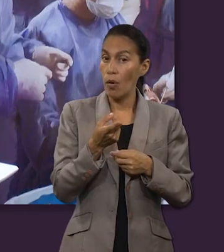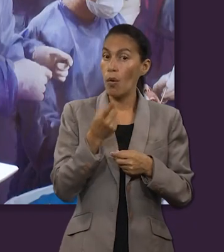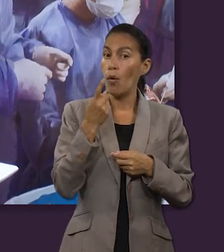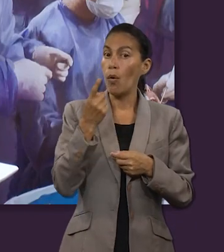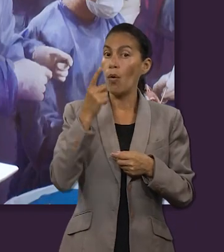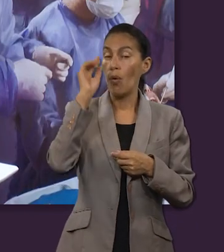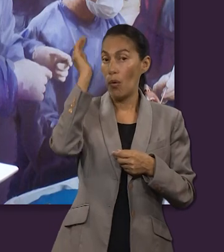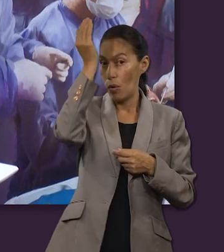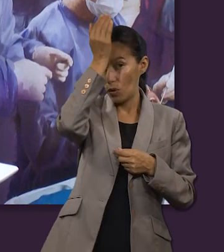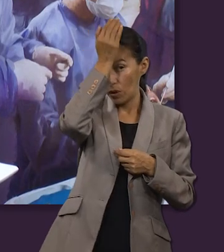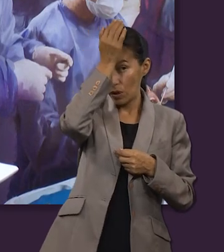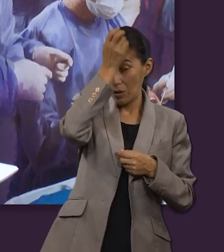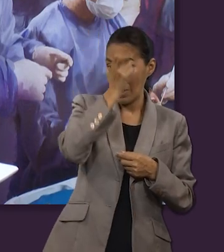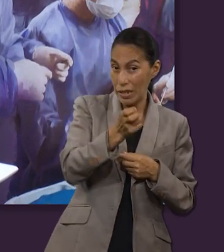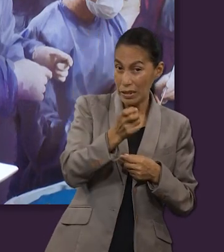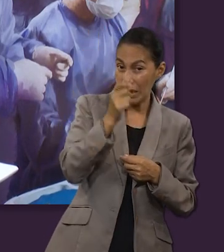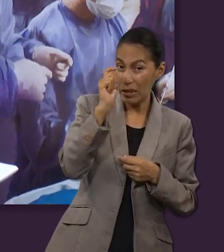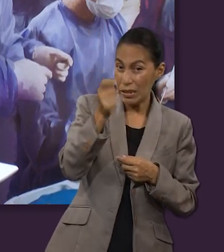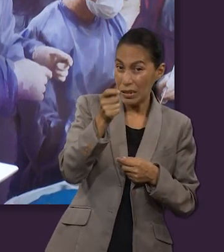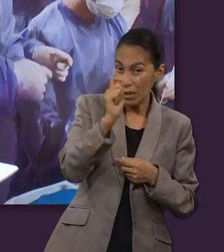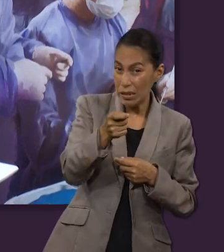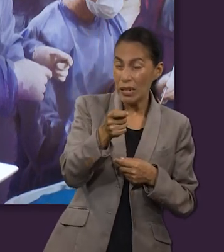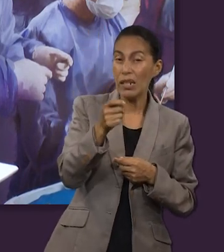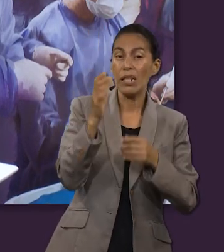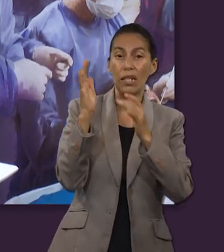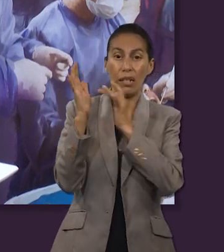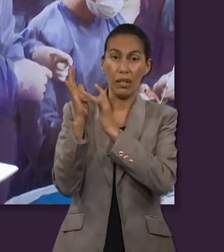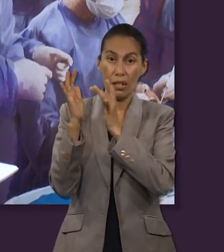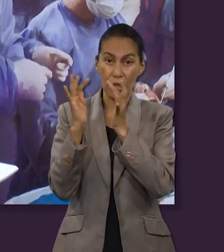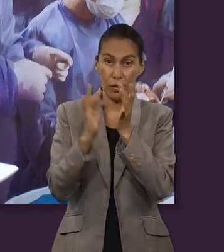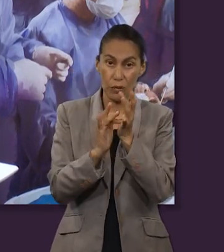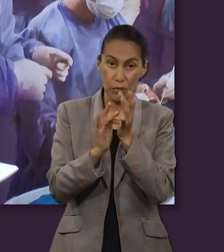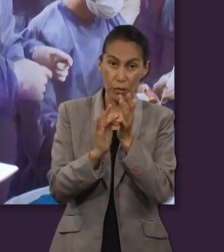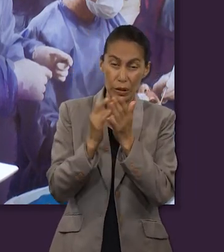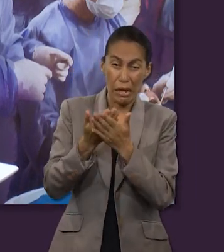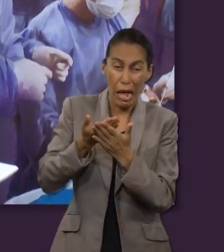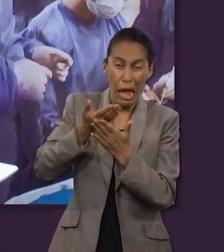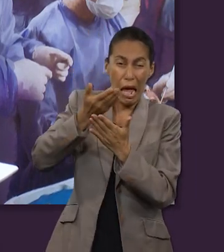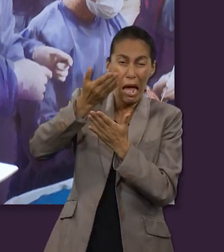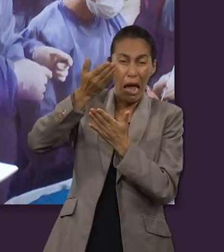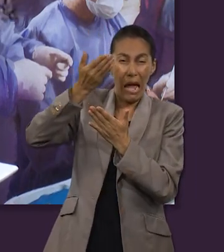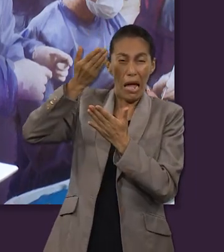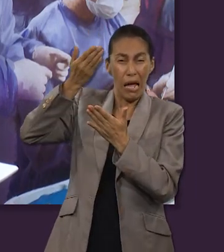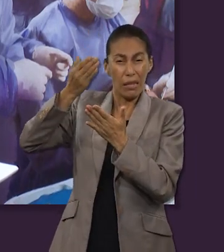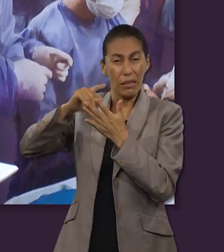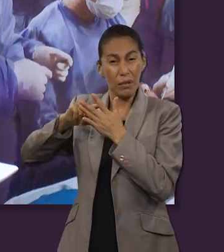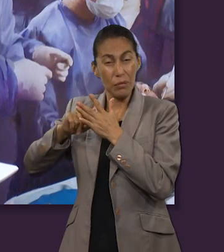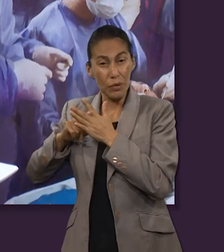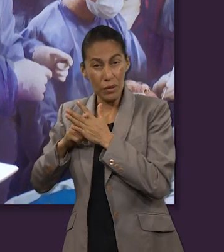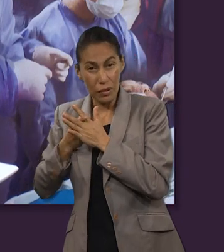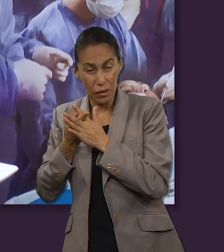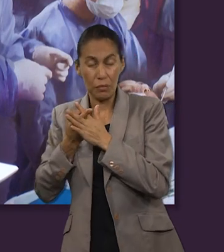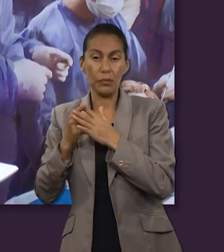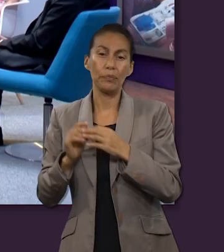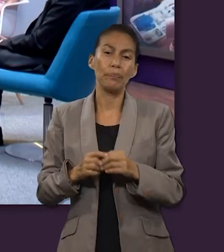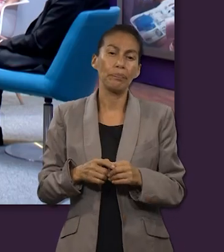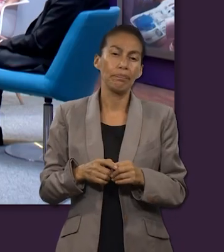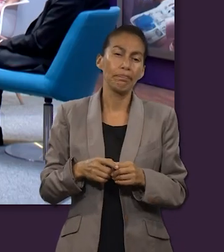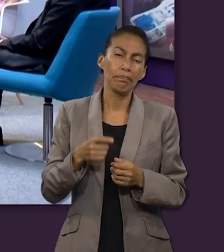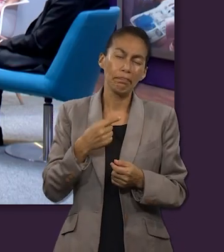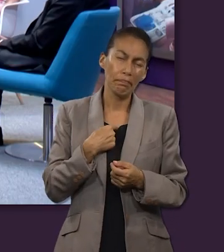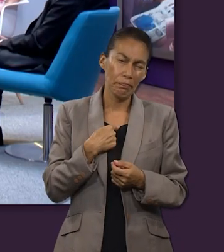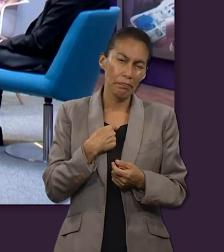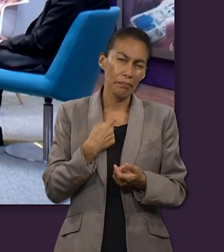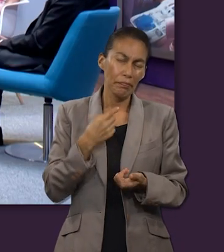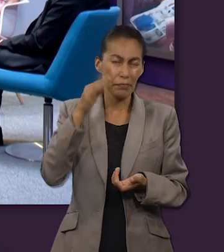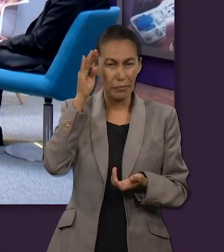Pedro. Había un cordero que sabemos que representa a Jesús, que fue ofrecido desde el principio. Y